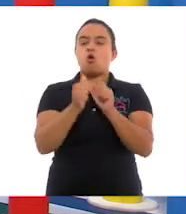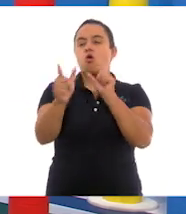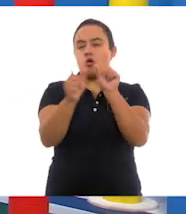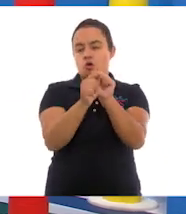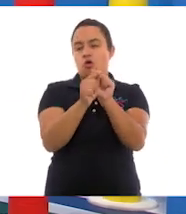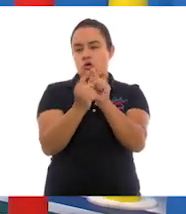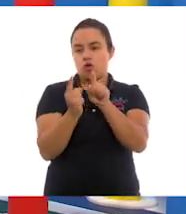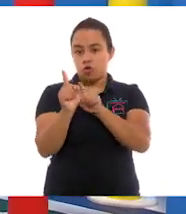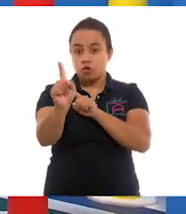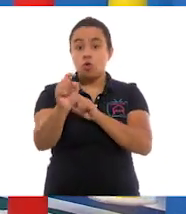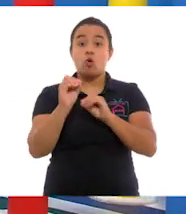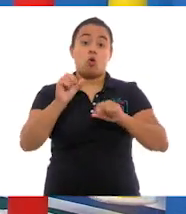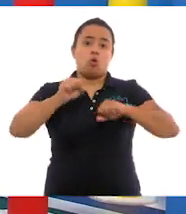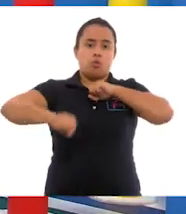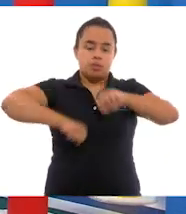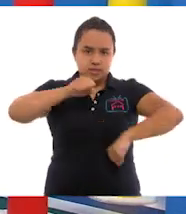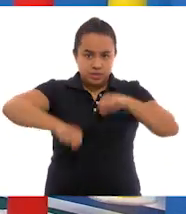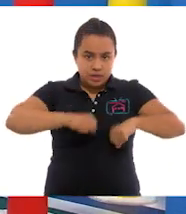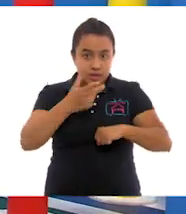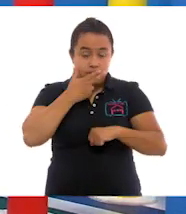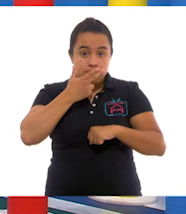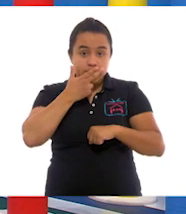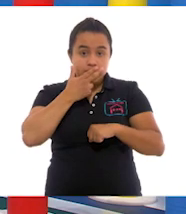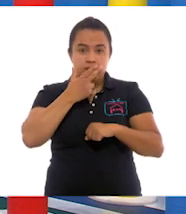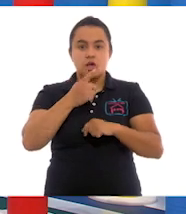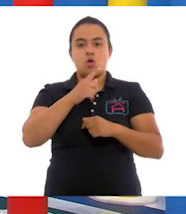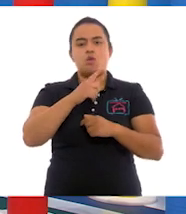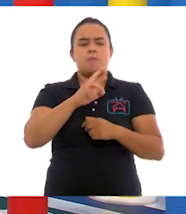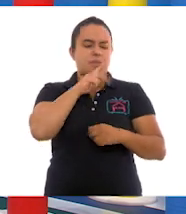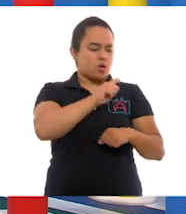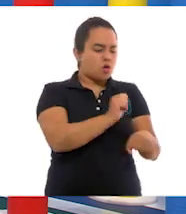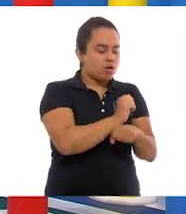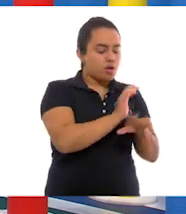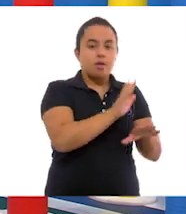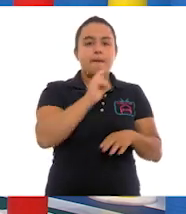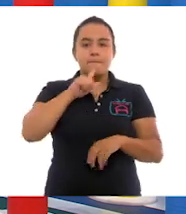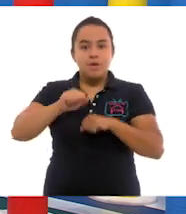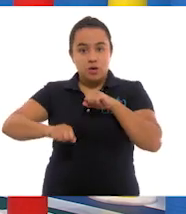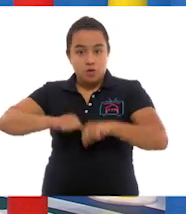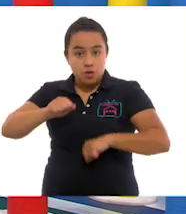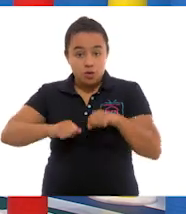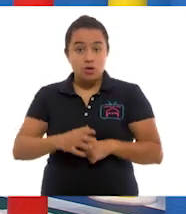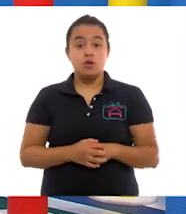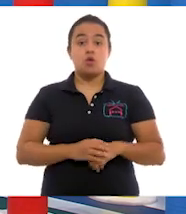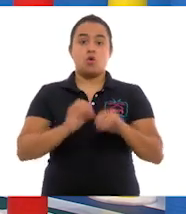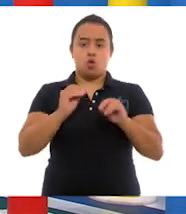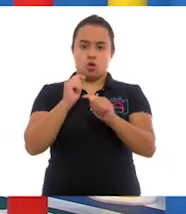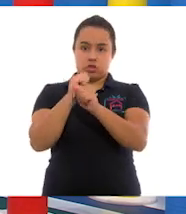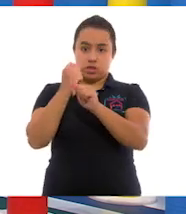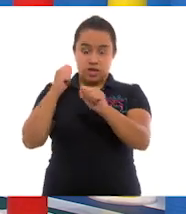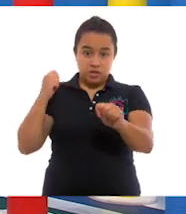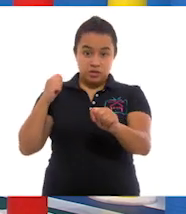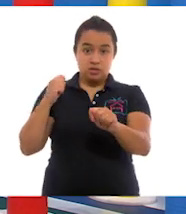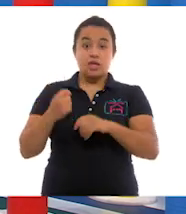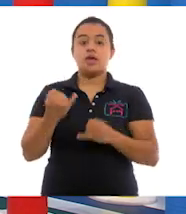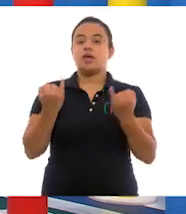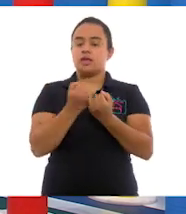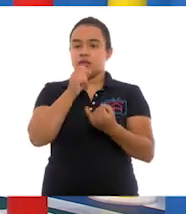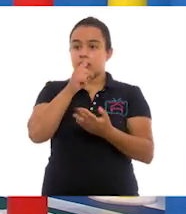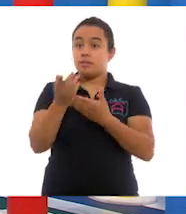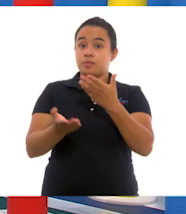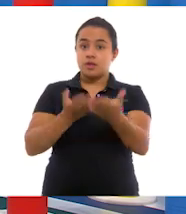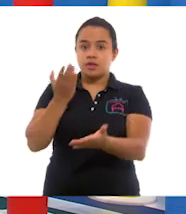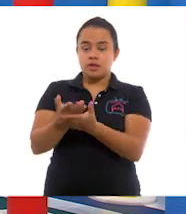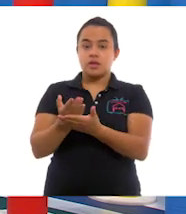usar bicicleta para transportarnos en lugar de automóvil, preferir el transporte público y exigir que